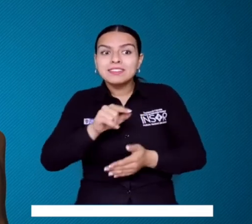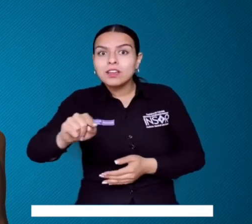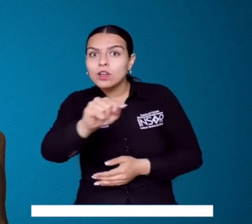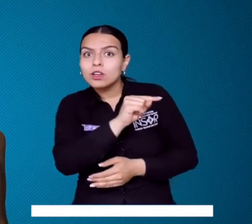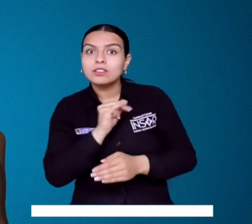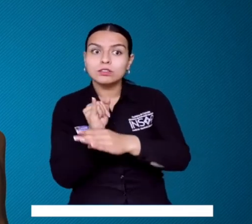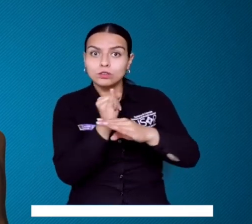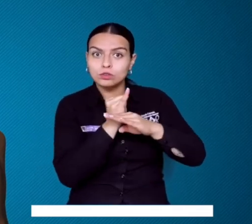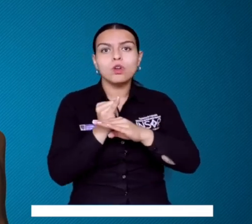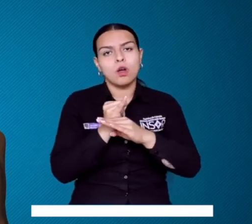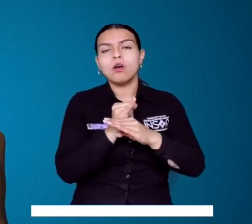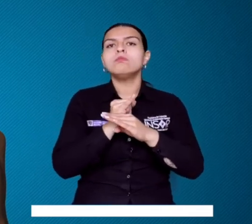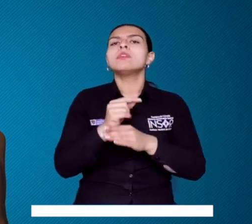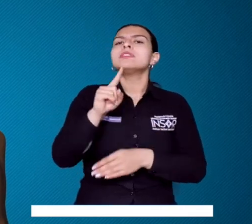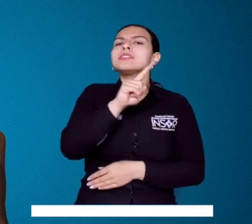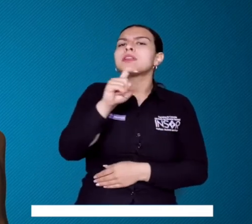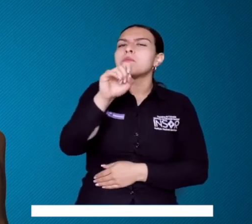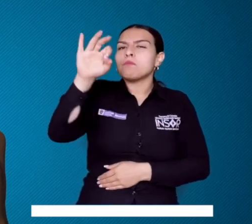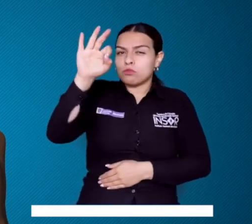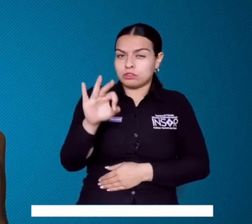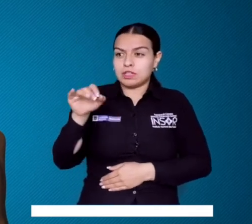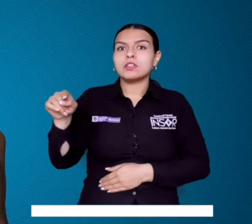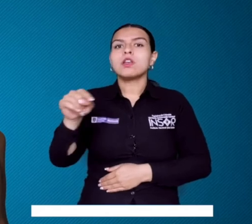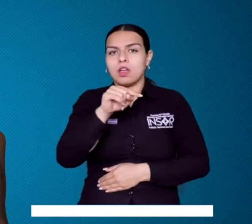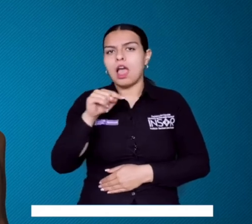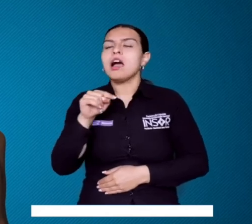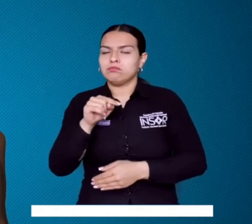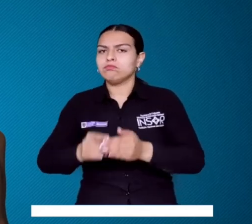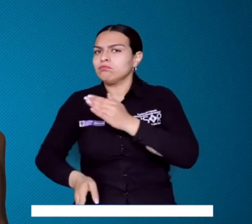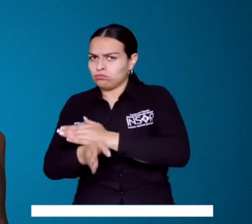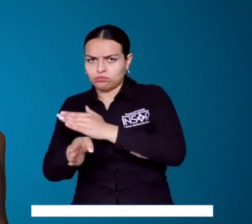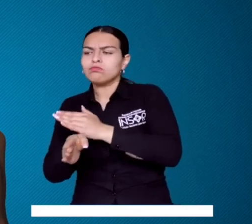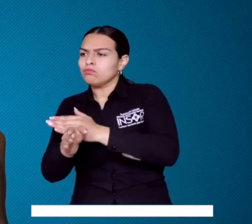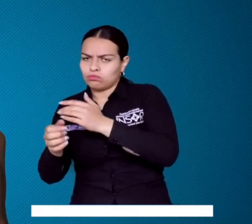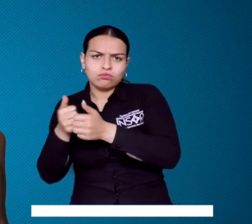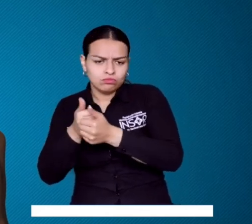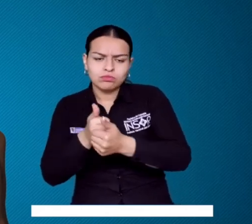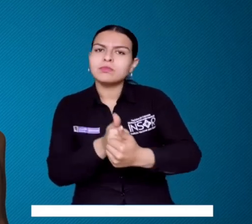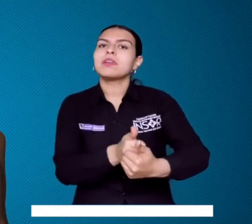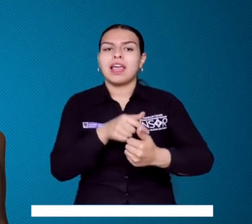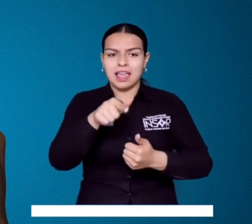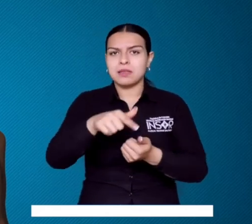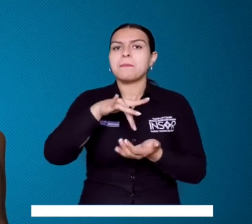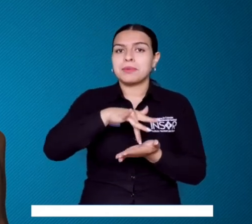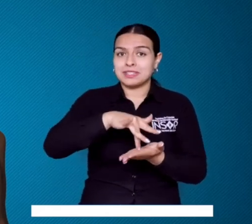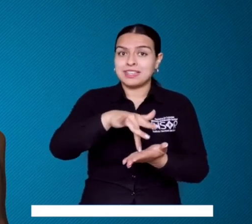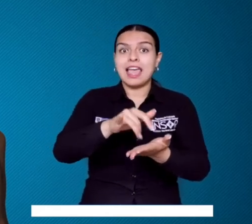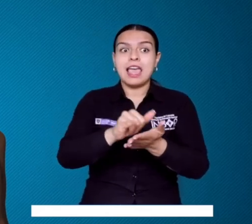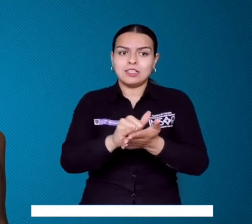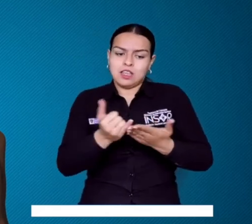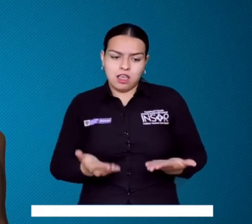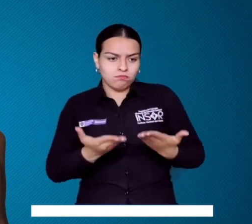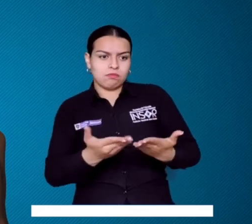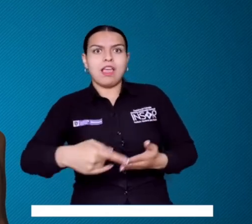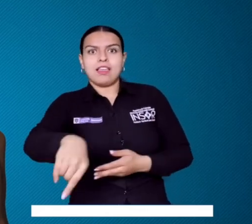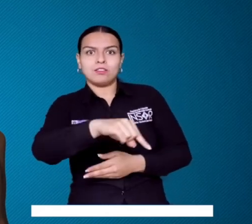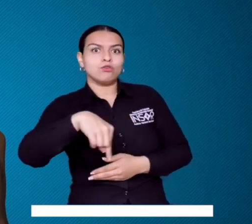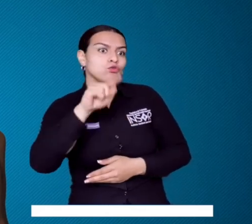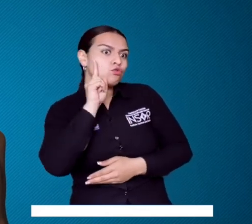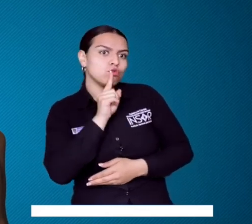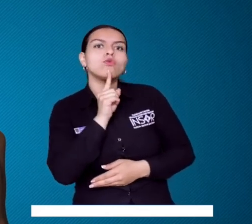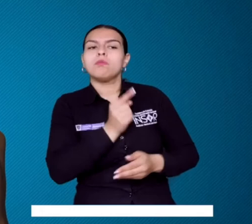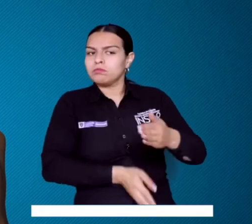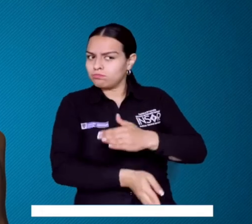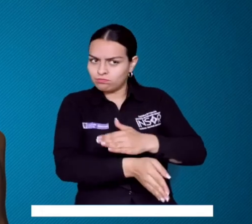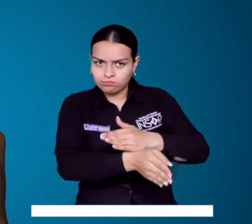su proceso pedagógico. Con estas instituciones educativas, el 100% que acompañamos regresaron a la presencialidad de manera oportuna y